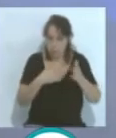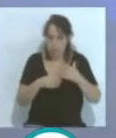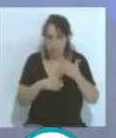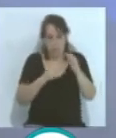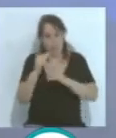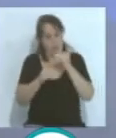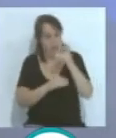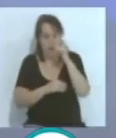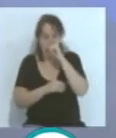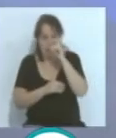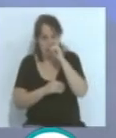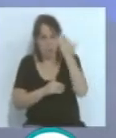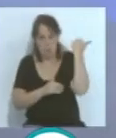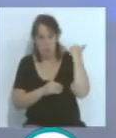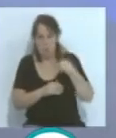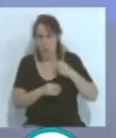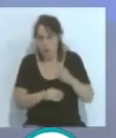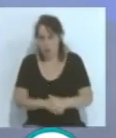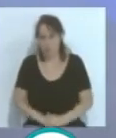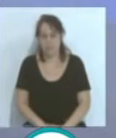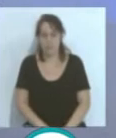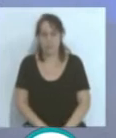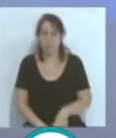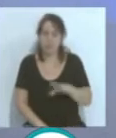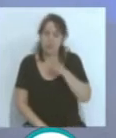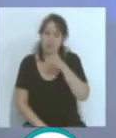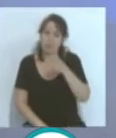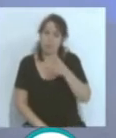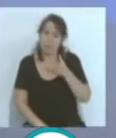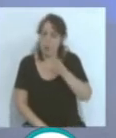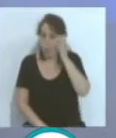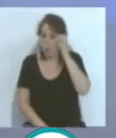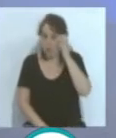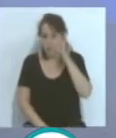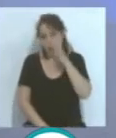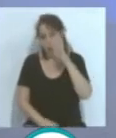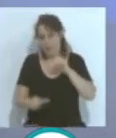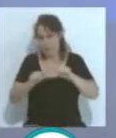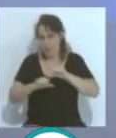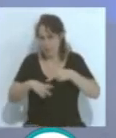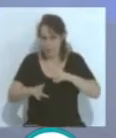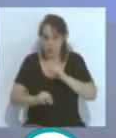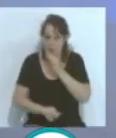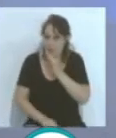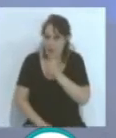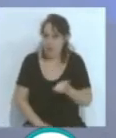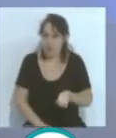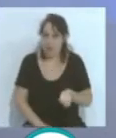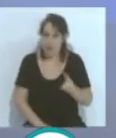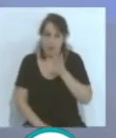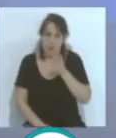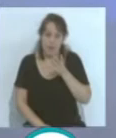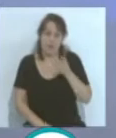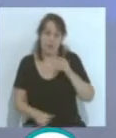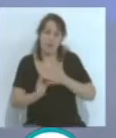antaño. Ahora vamos a escuchar, porque todavía no ha terminado la liga, nosotros estamos hablando en esta liga ya de la 20